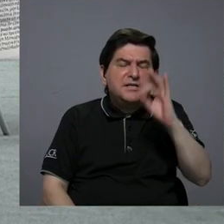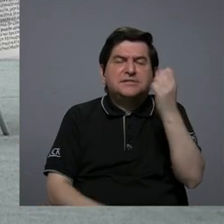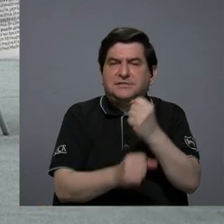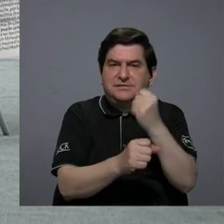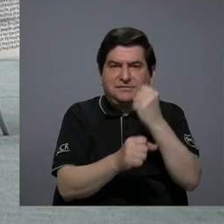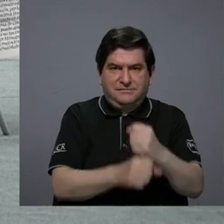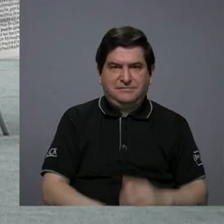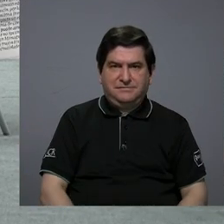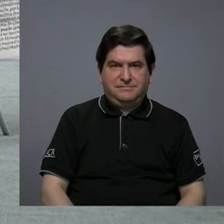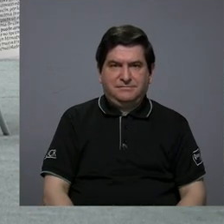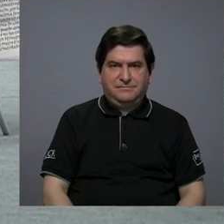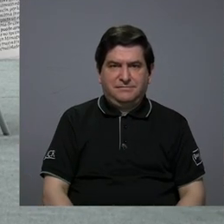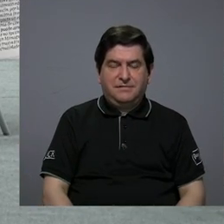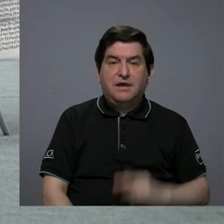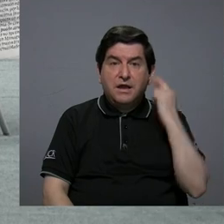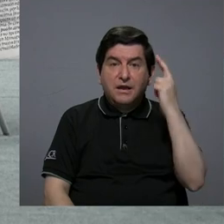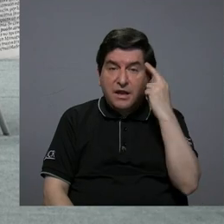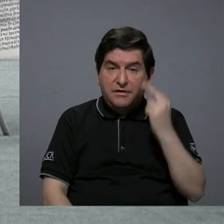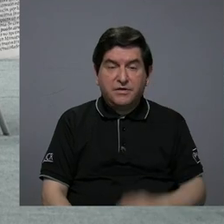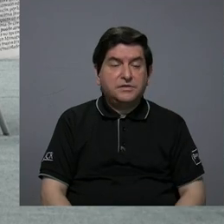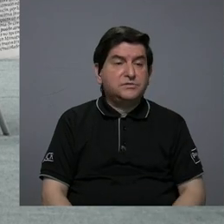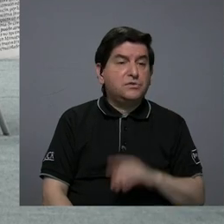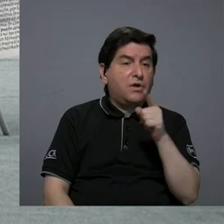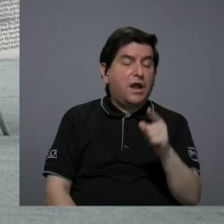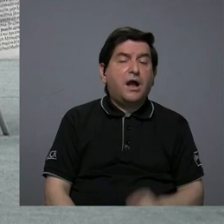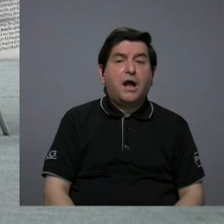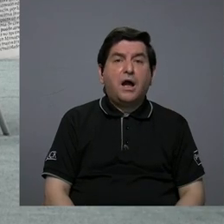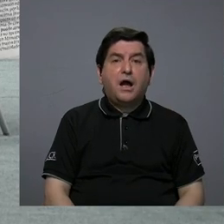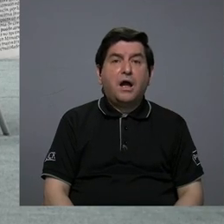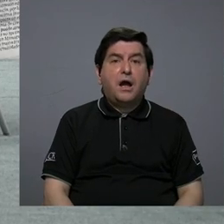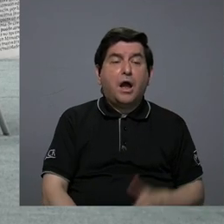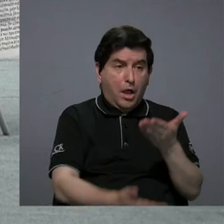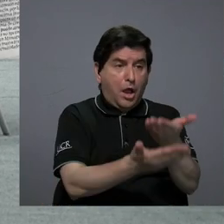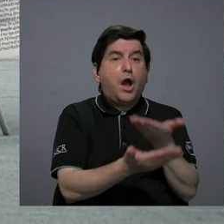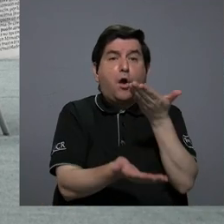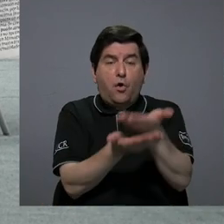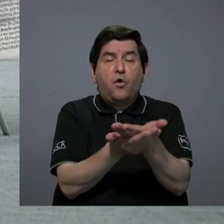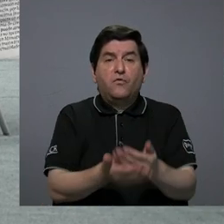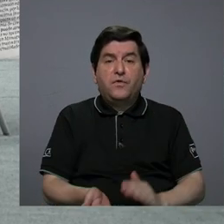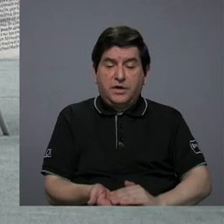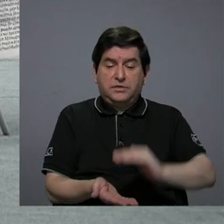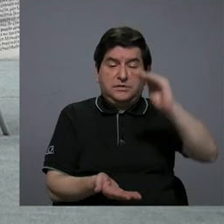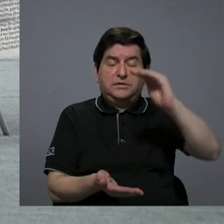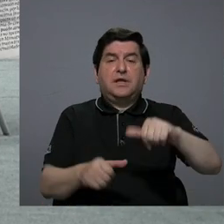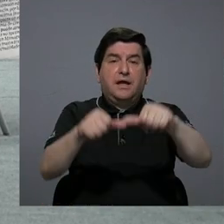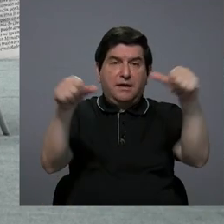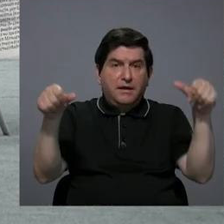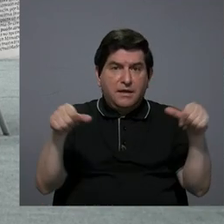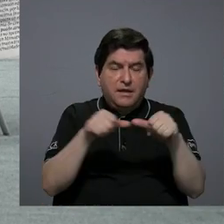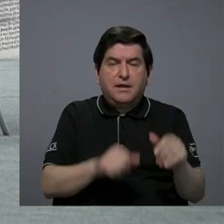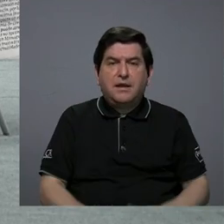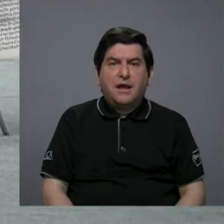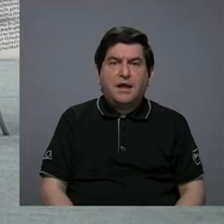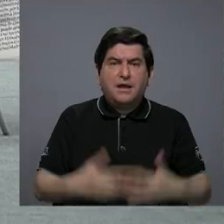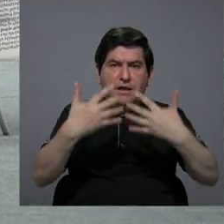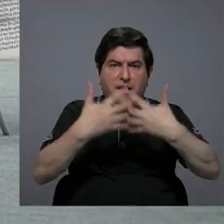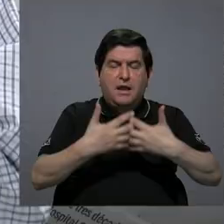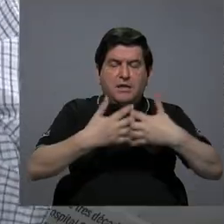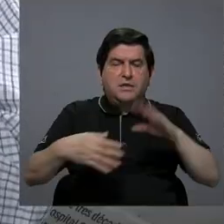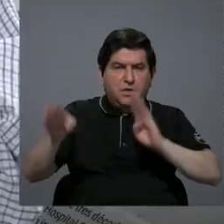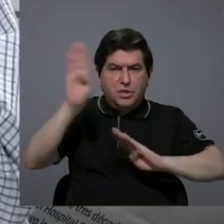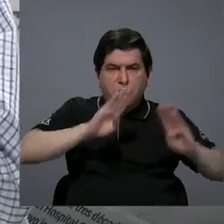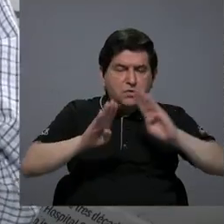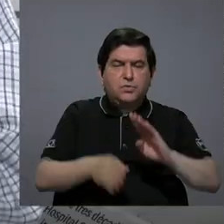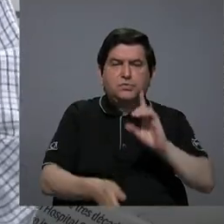empleo porque hay, más bien, hay una oferta creciente, por ejemplo, en el sector de la industria biomédica,